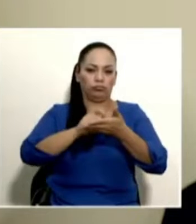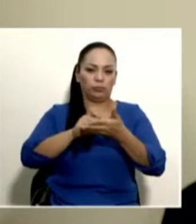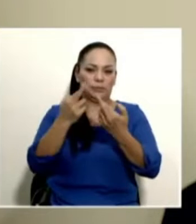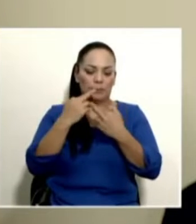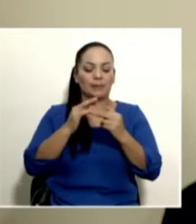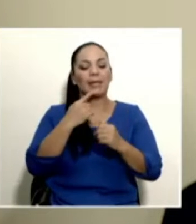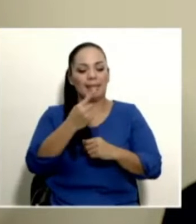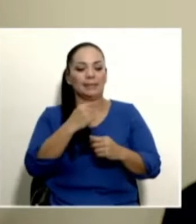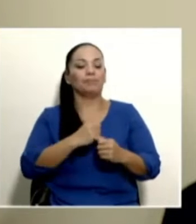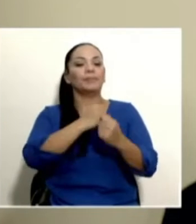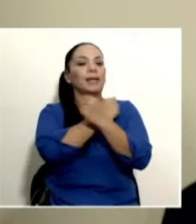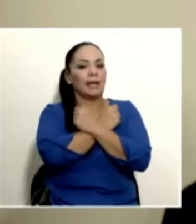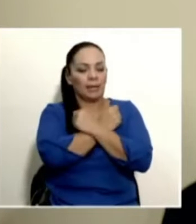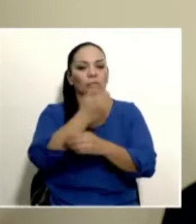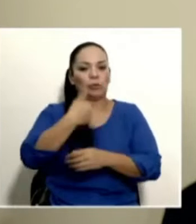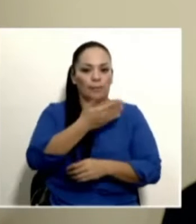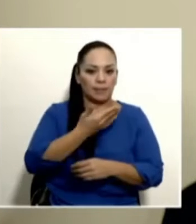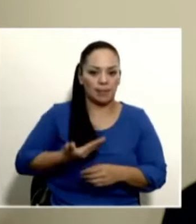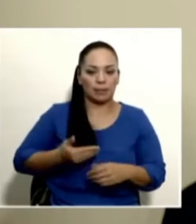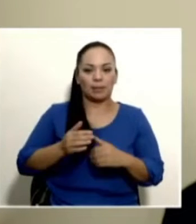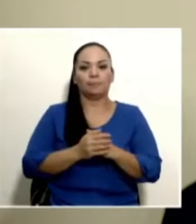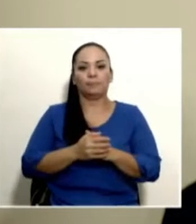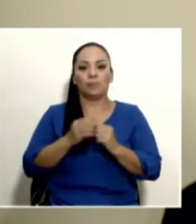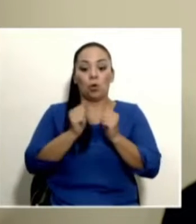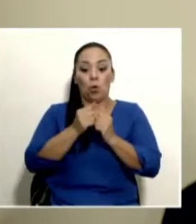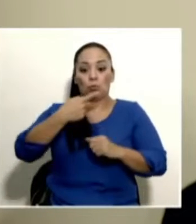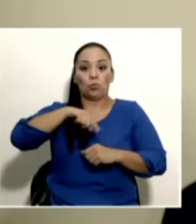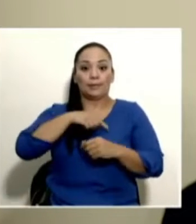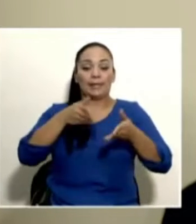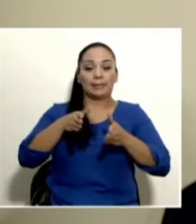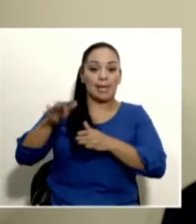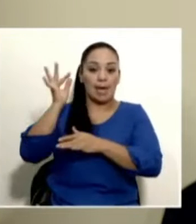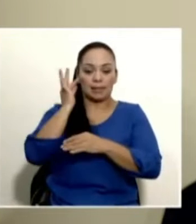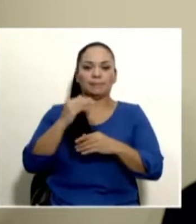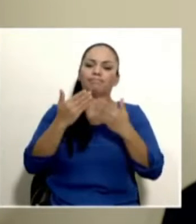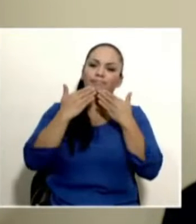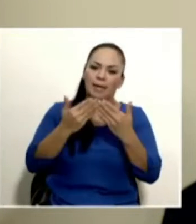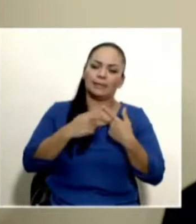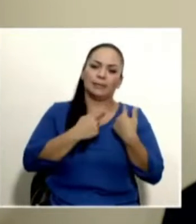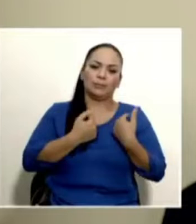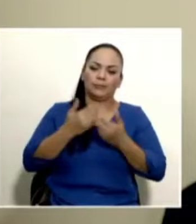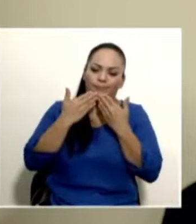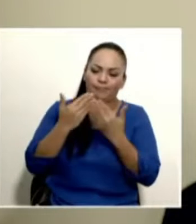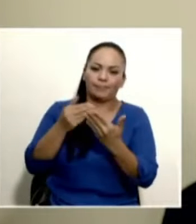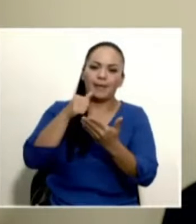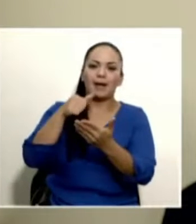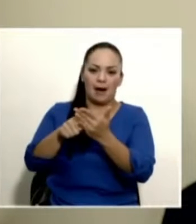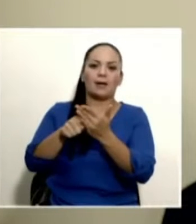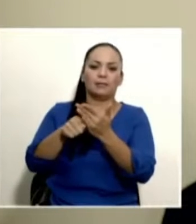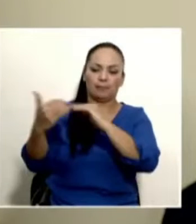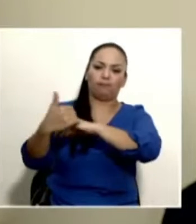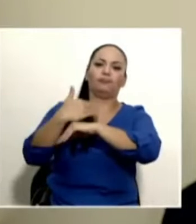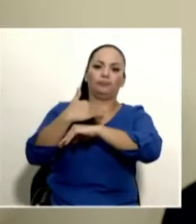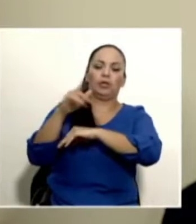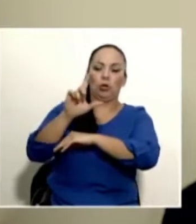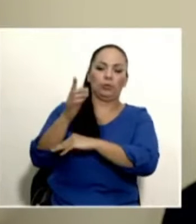señor presidente, junto con nuestras hijas, queríamos agradecerle de corazón por la carta que nos hizo llegar el